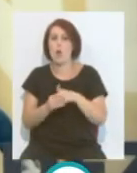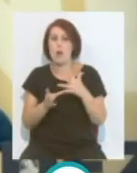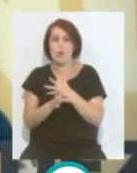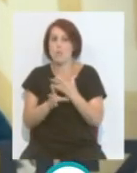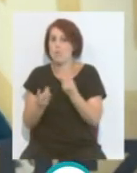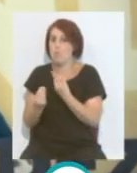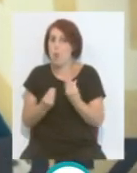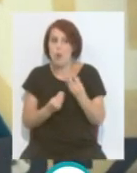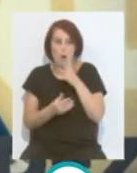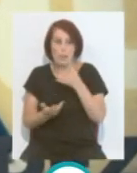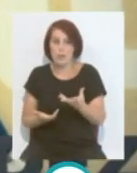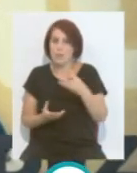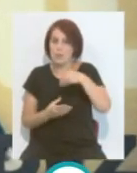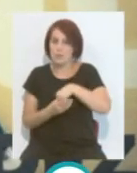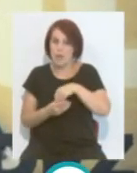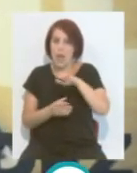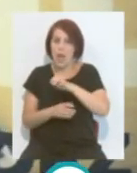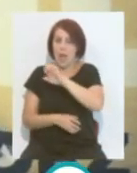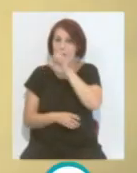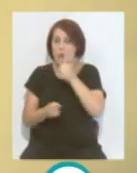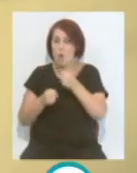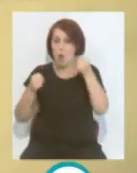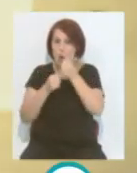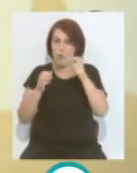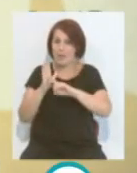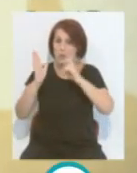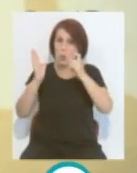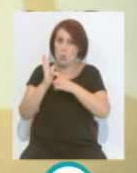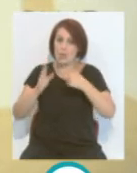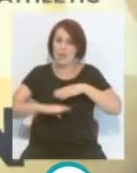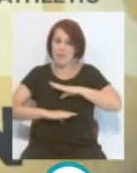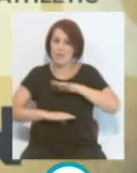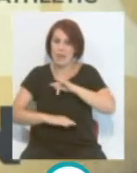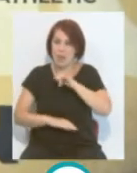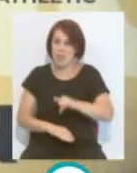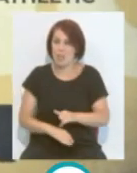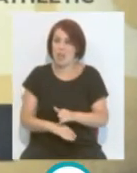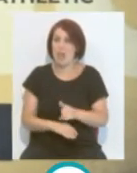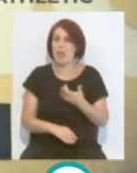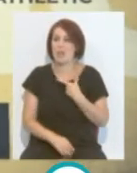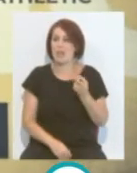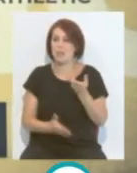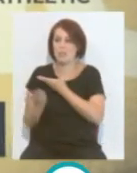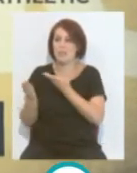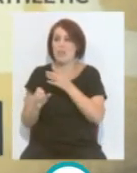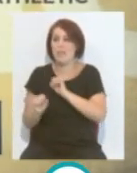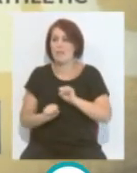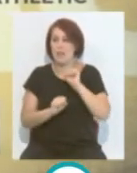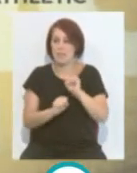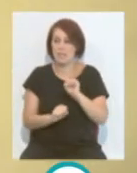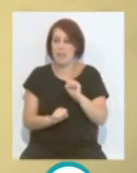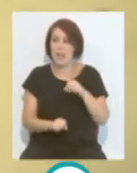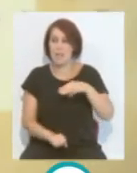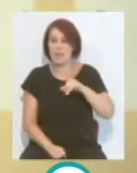jugadores que actualmente están en esta Eurocopa con la absoluta, los guadametas Álvaro Fernández, Unai Simón y Álex Domínguez, los defensas Óscar